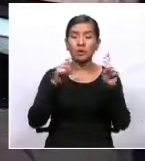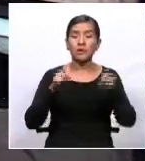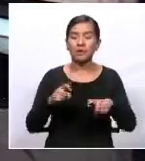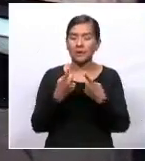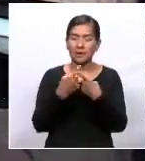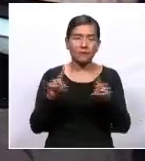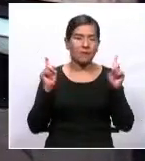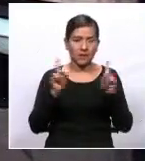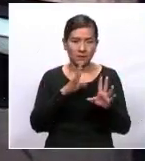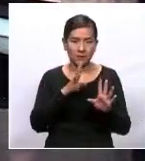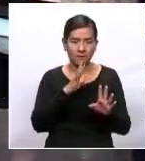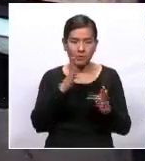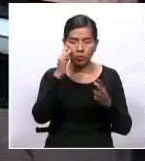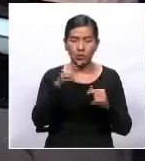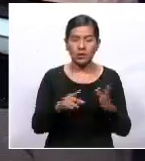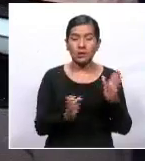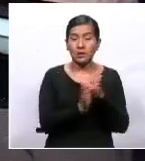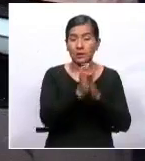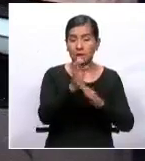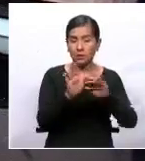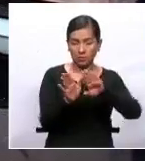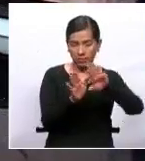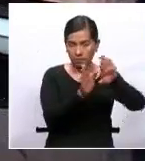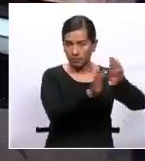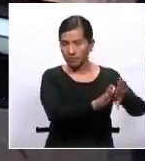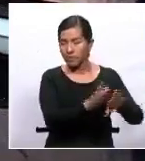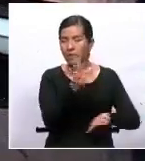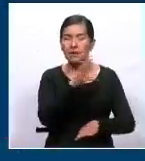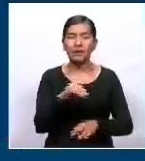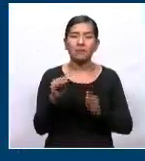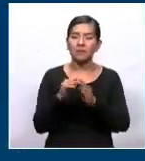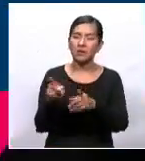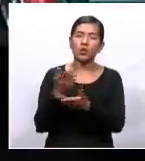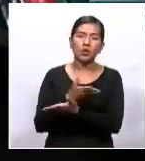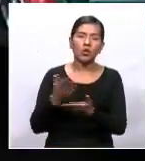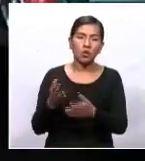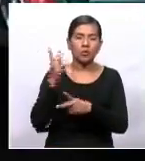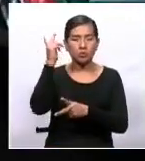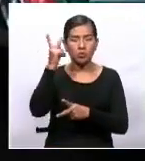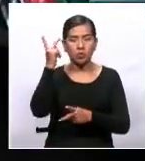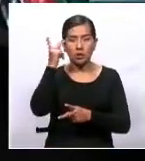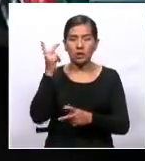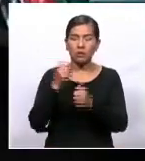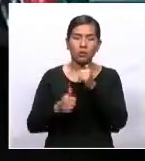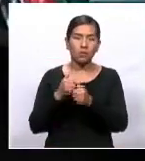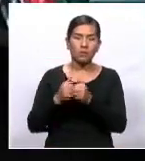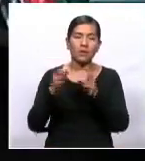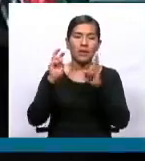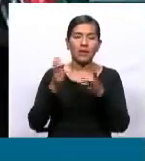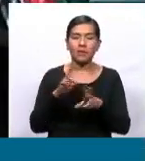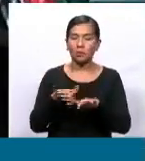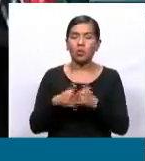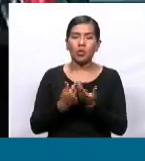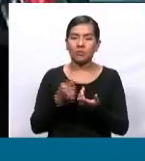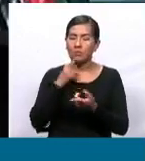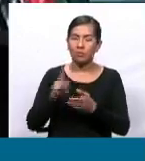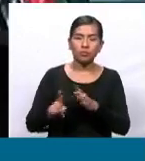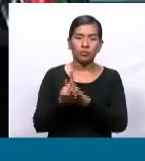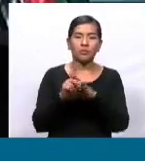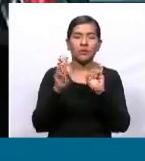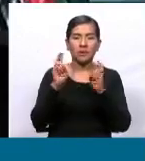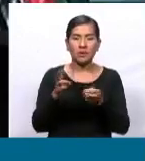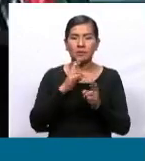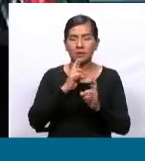estrictamente lo que es el censo y de lo que son los elementos y las políticas que emanan de los